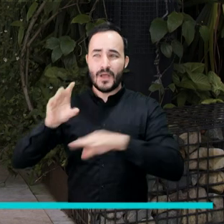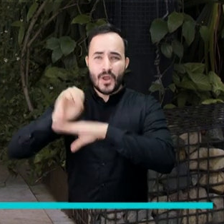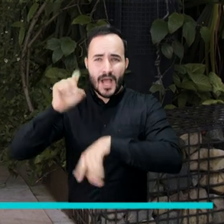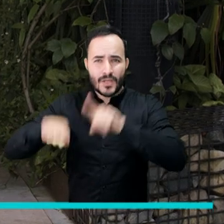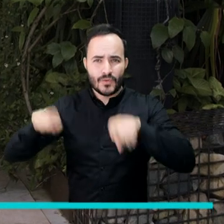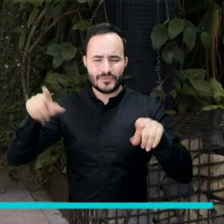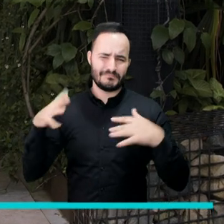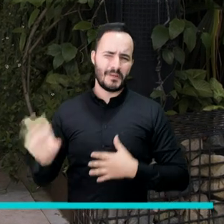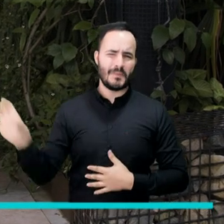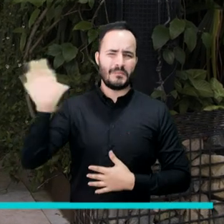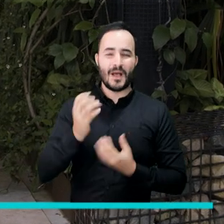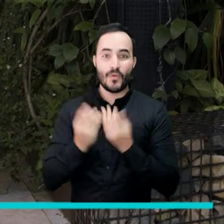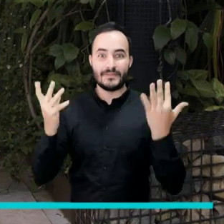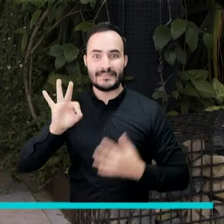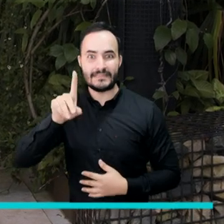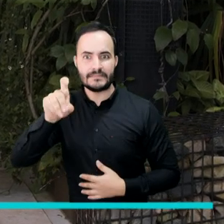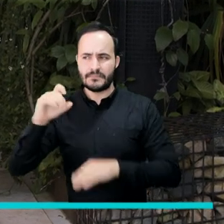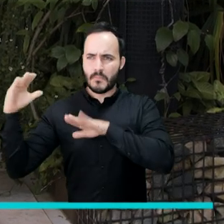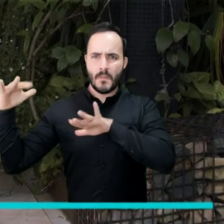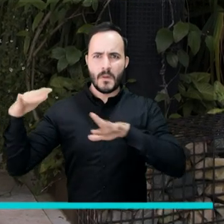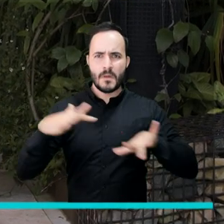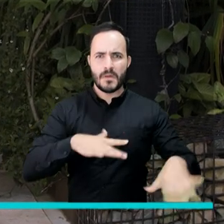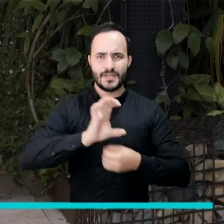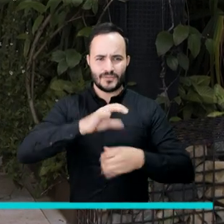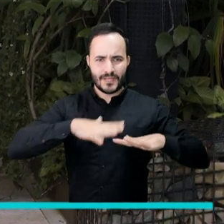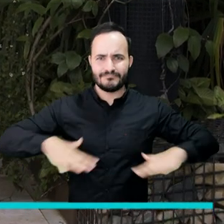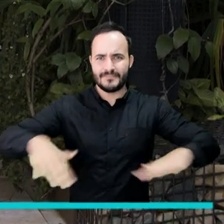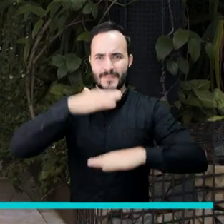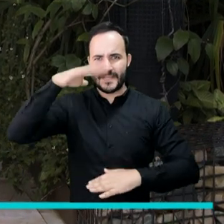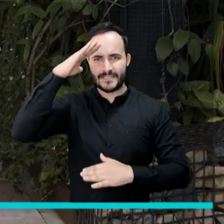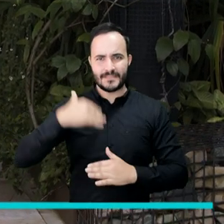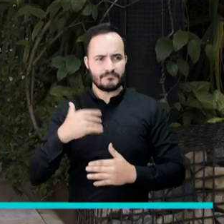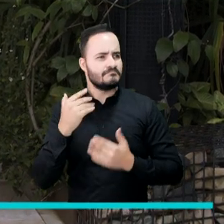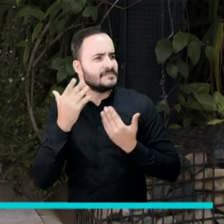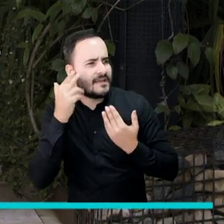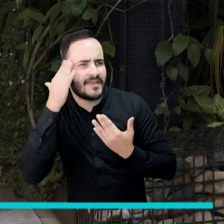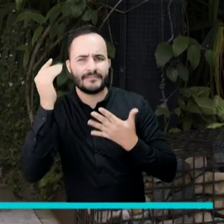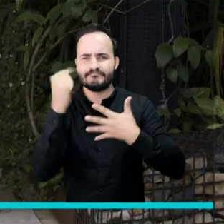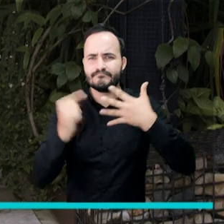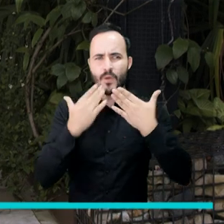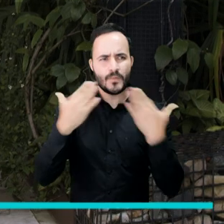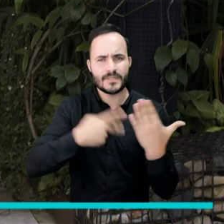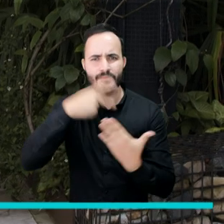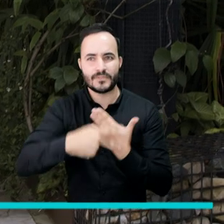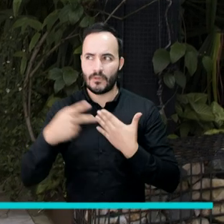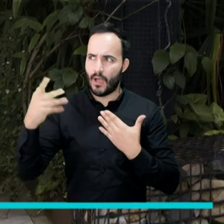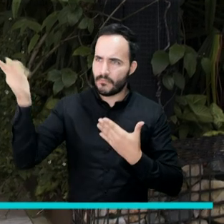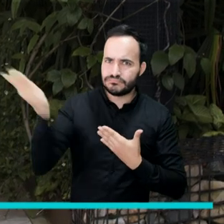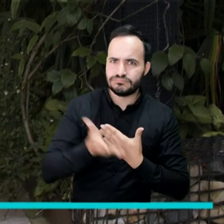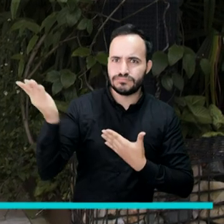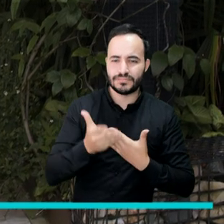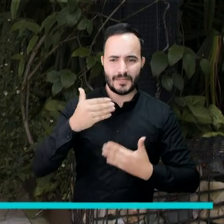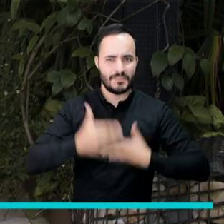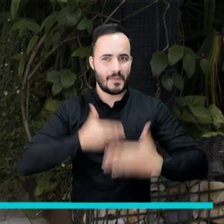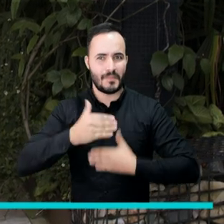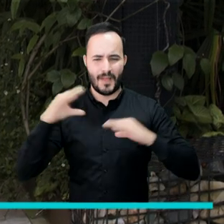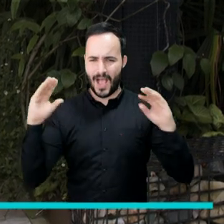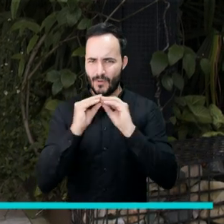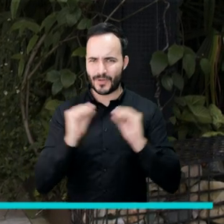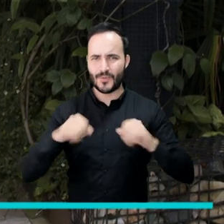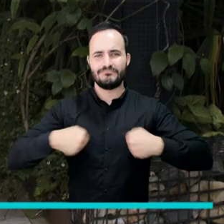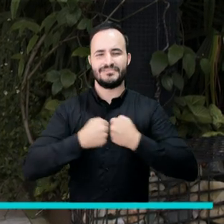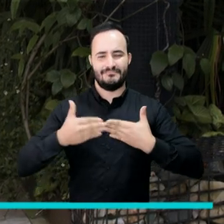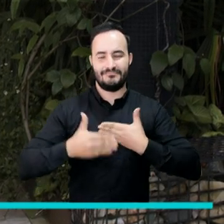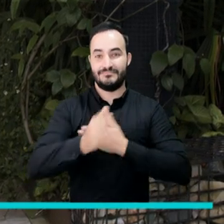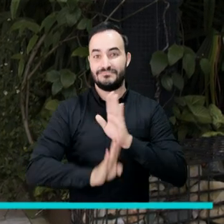36 países visitaron la ciudad para conocer los megaproyectos que están en curso y de esta manera cerrar negocios que faciliten su ejecución. Aquí